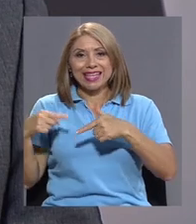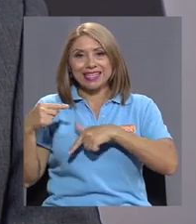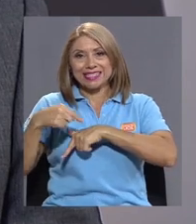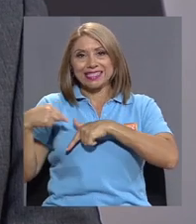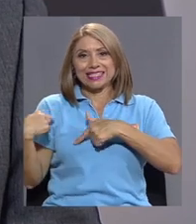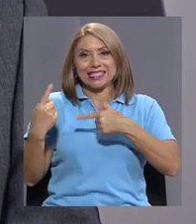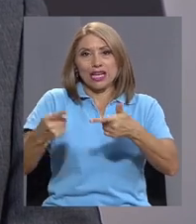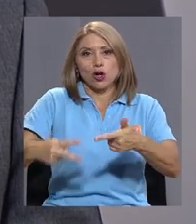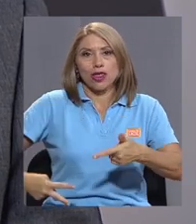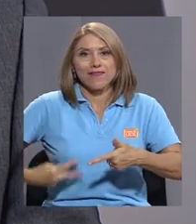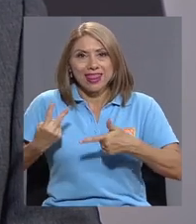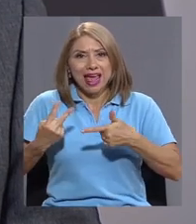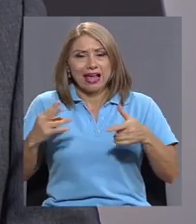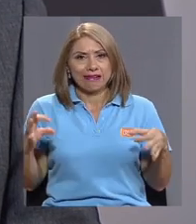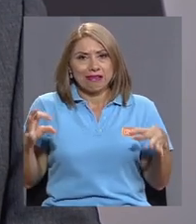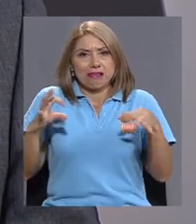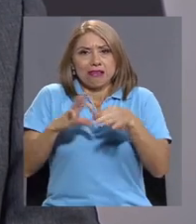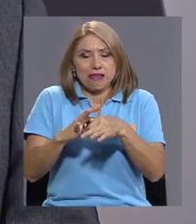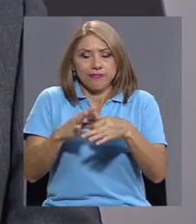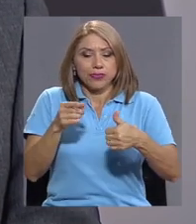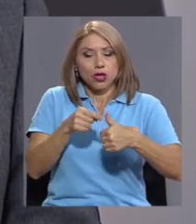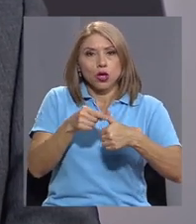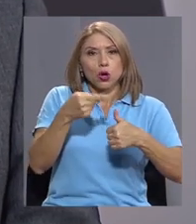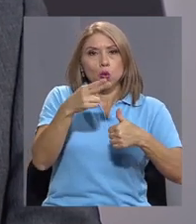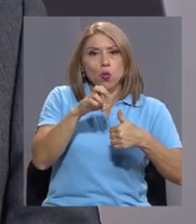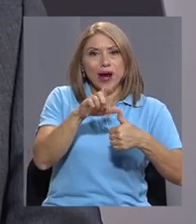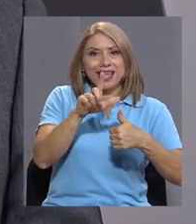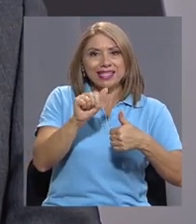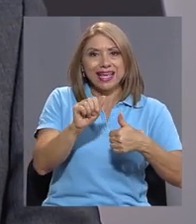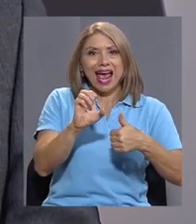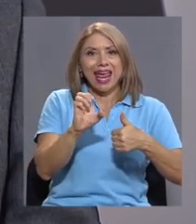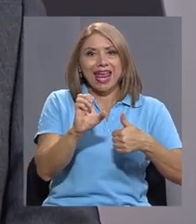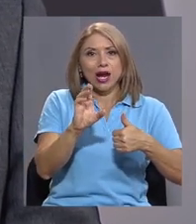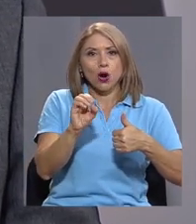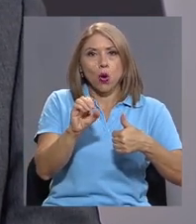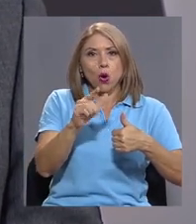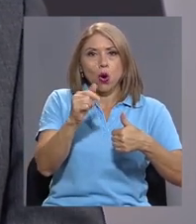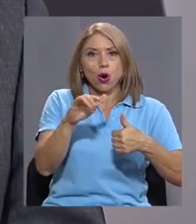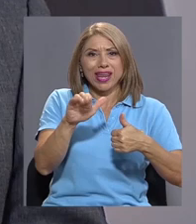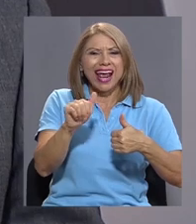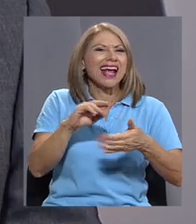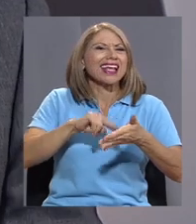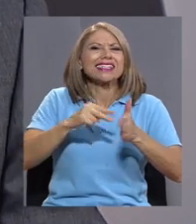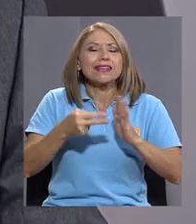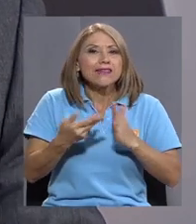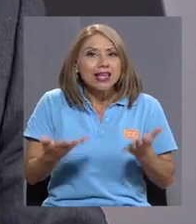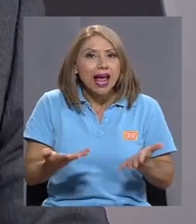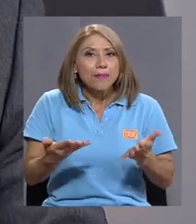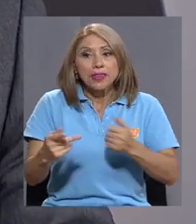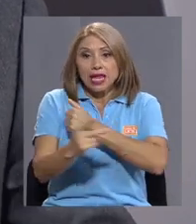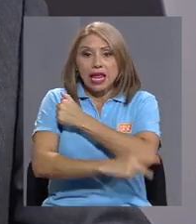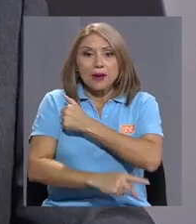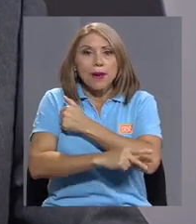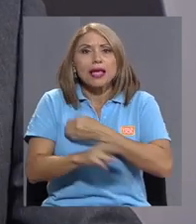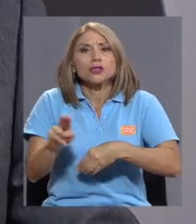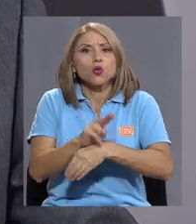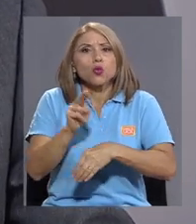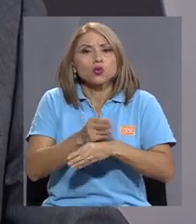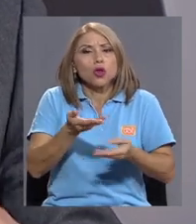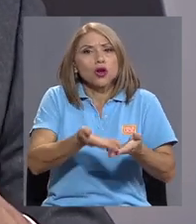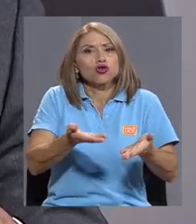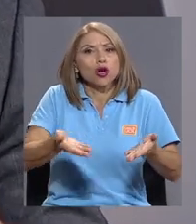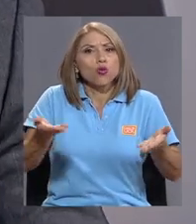ecológica se refiere a la extracción que hacemos, que hace el país de los recursos que dispone, tanto del área de la superficie